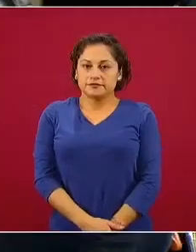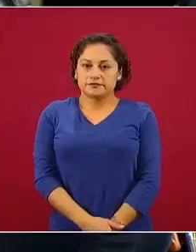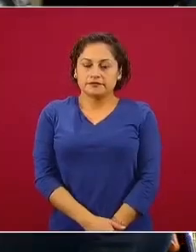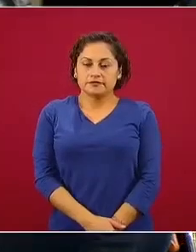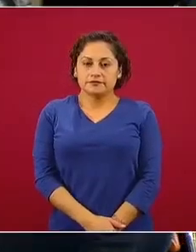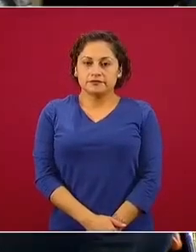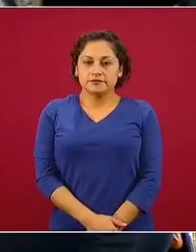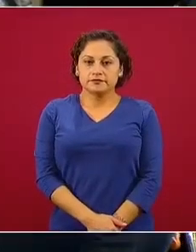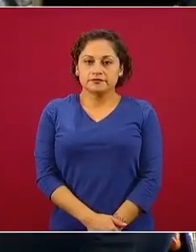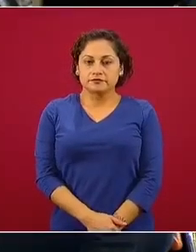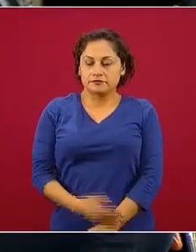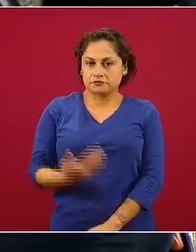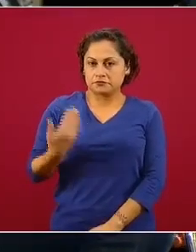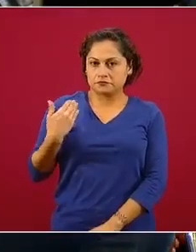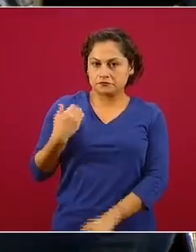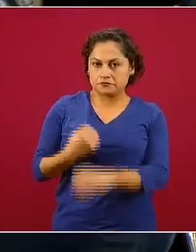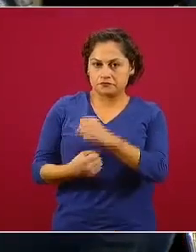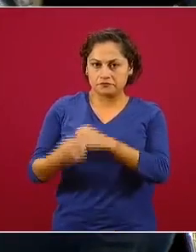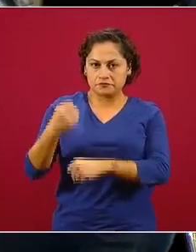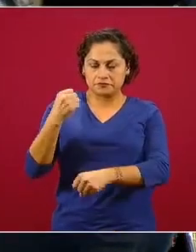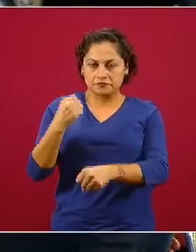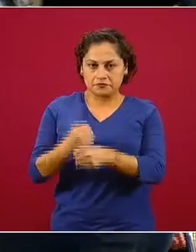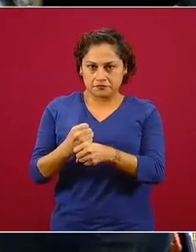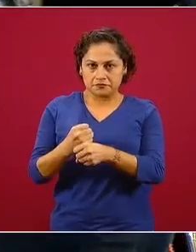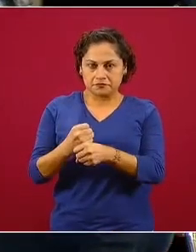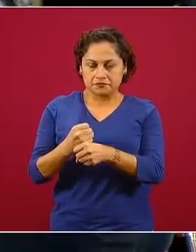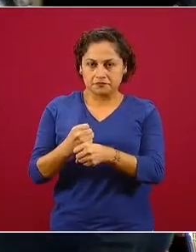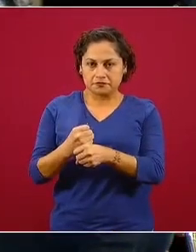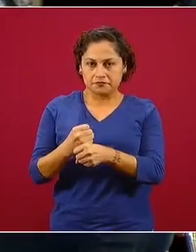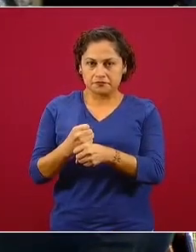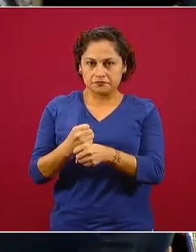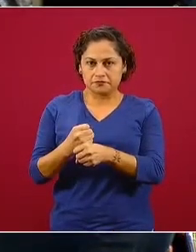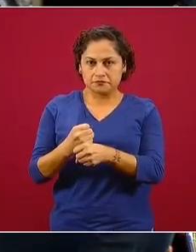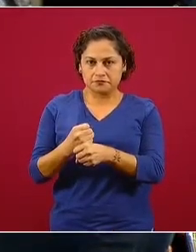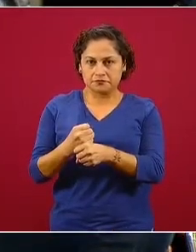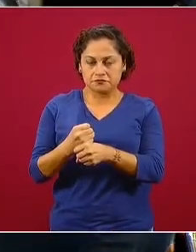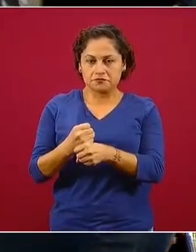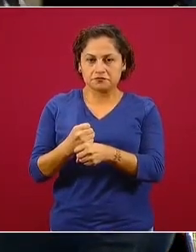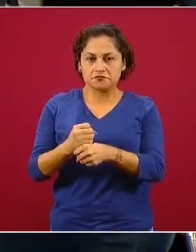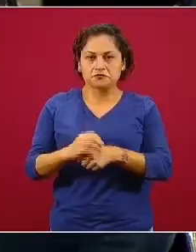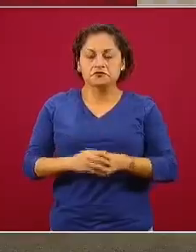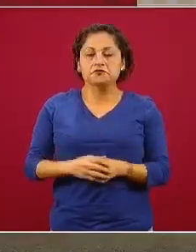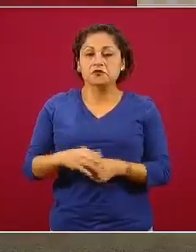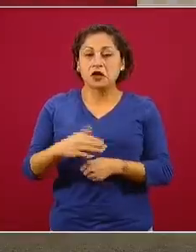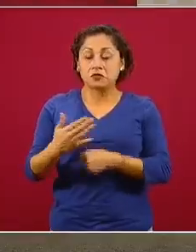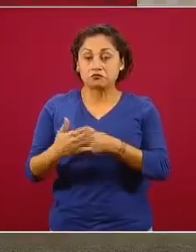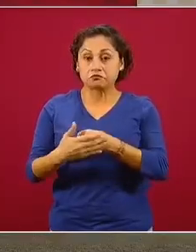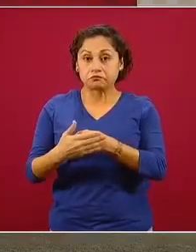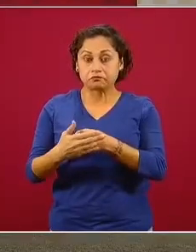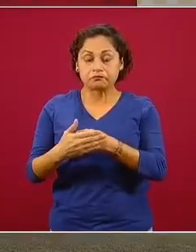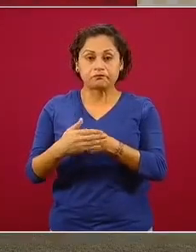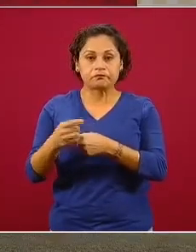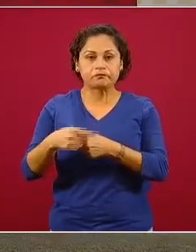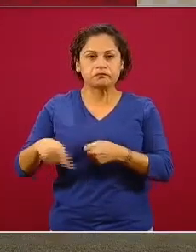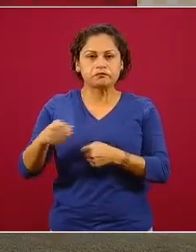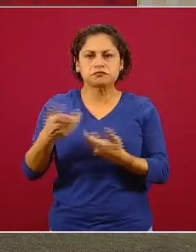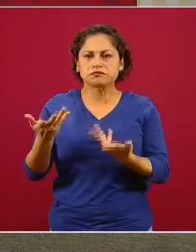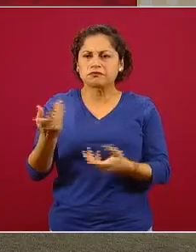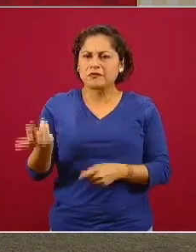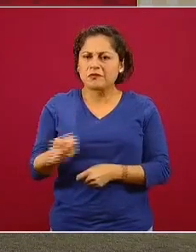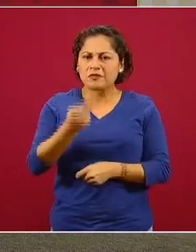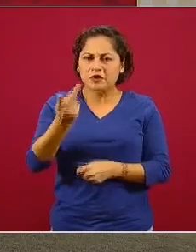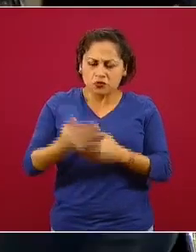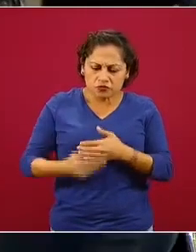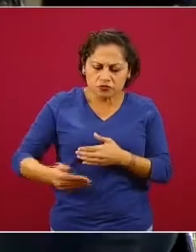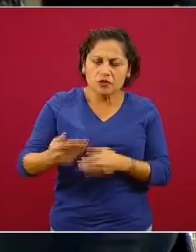este año, casi a finales. ¿Qué panorama se espera para entonces? Es decir, seguirán disponibles todas las instalaciones que la